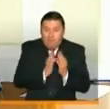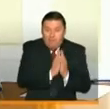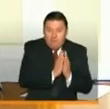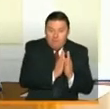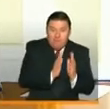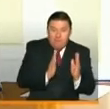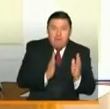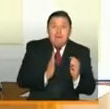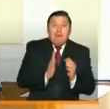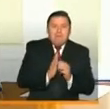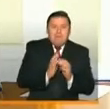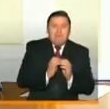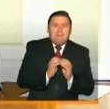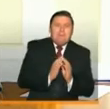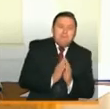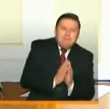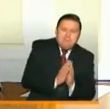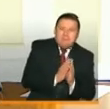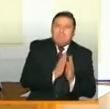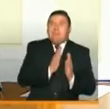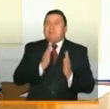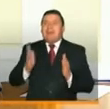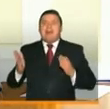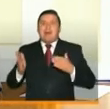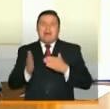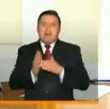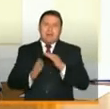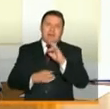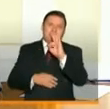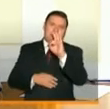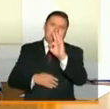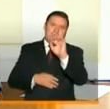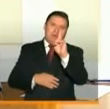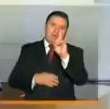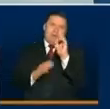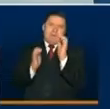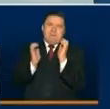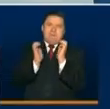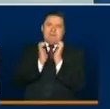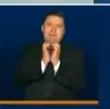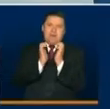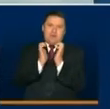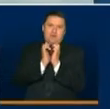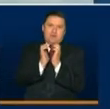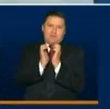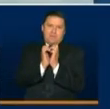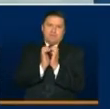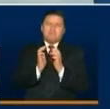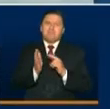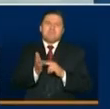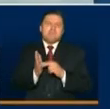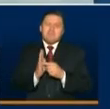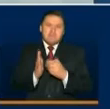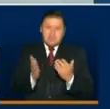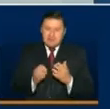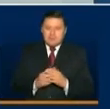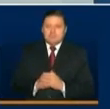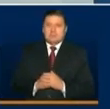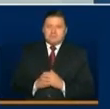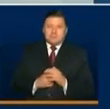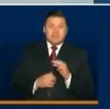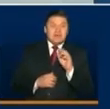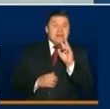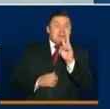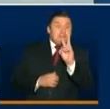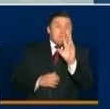lo vamos a extender hasta el 31 de mayo. Es decir, que el